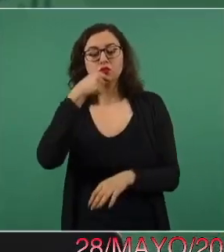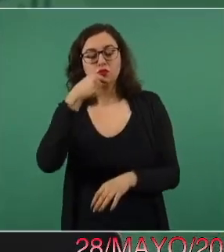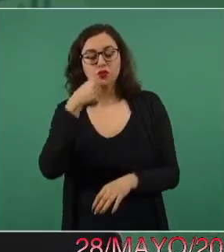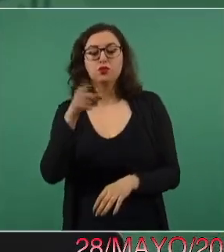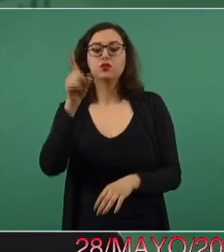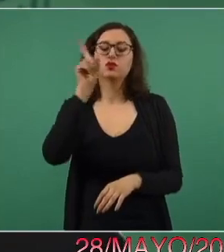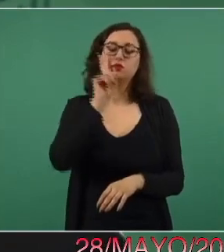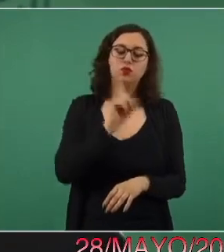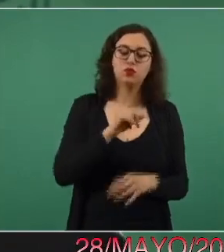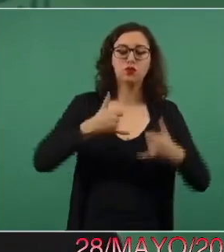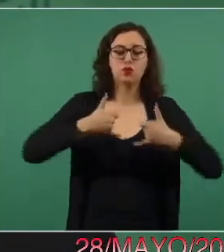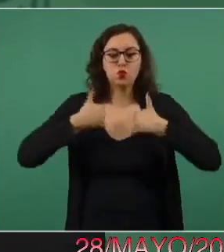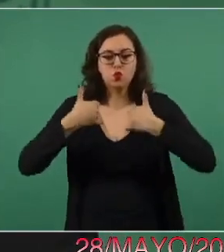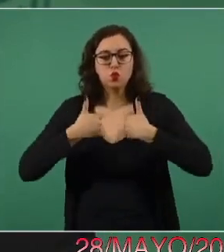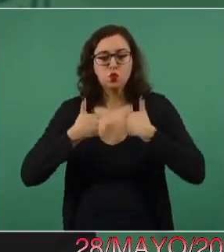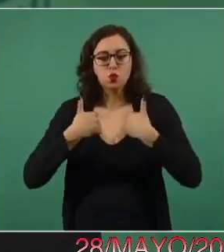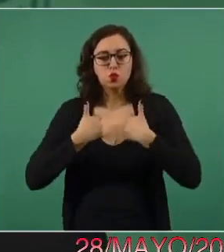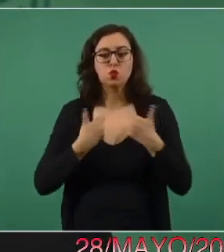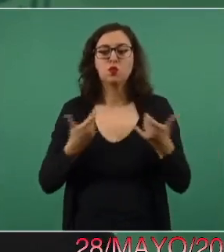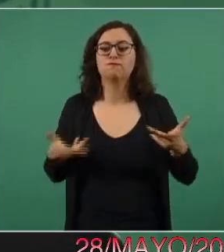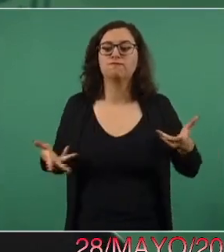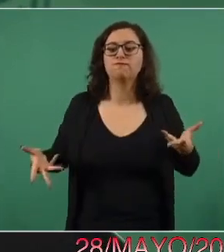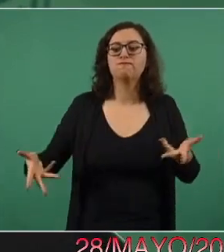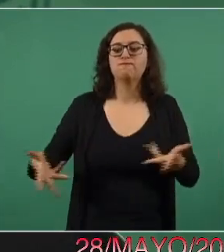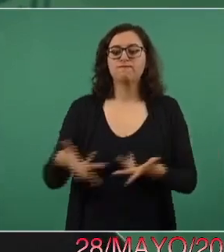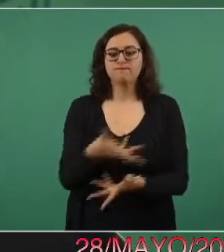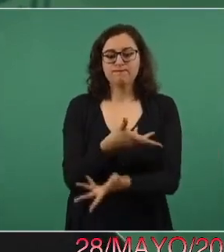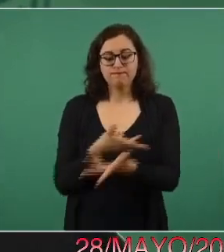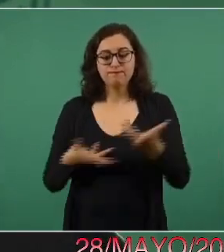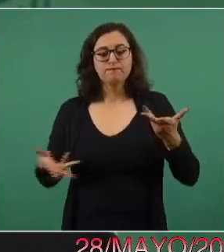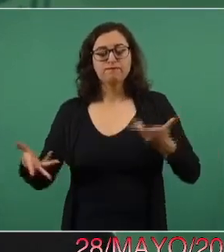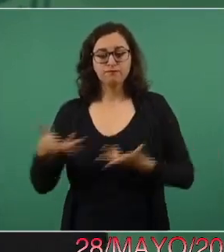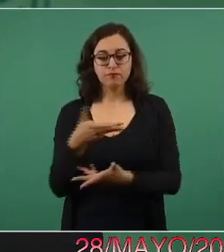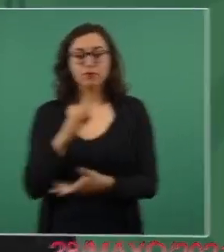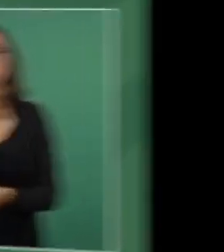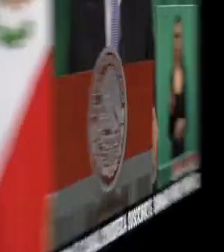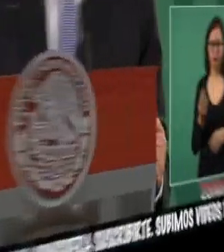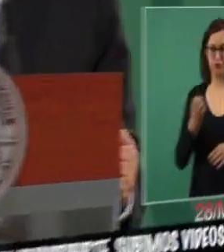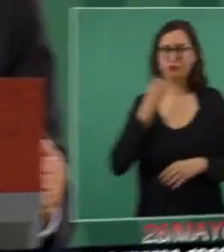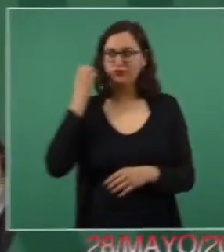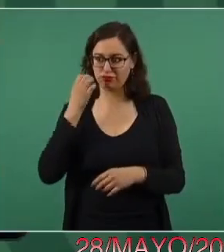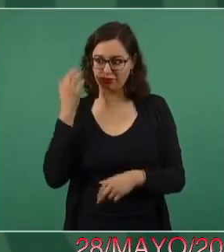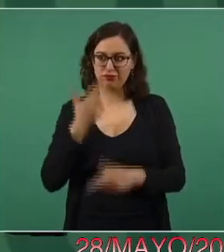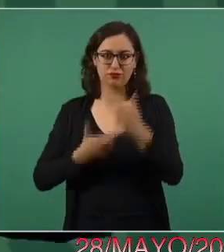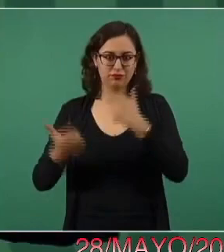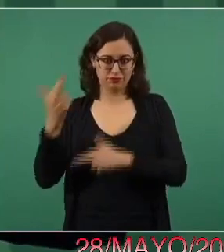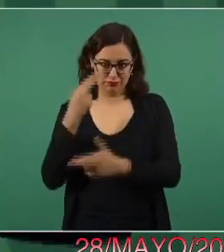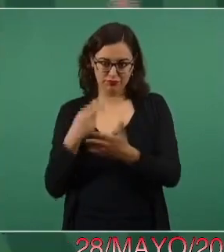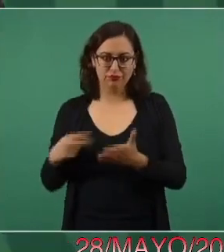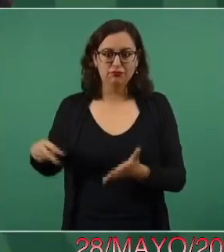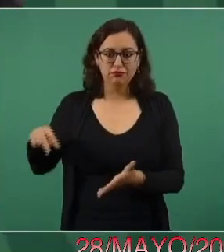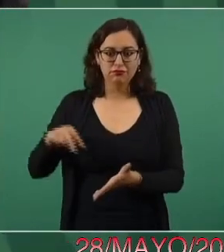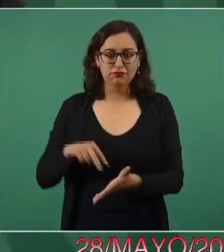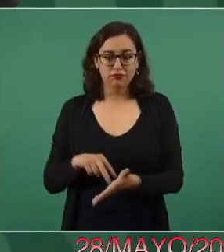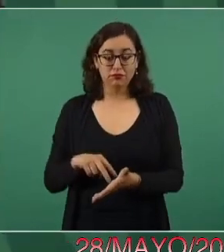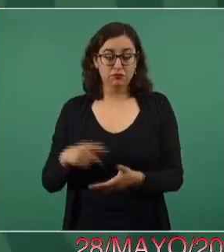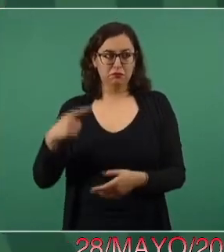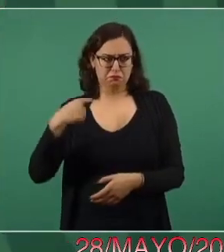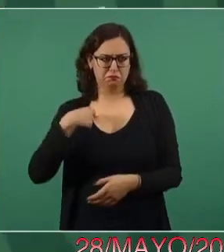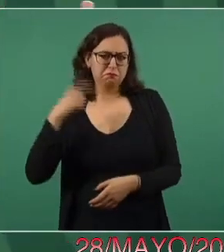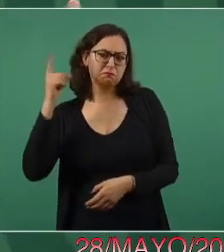adolescentes, se puedan reencontrar. Hay quienes, he escuchado,